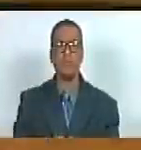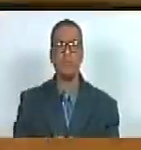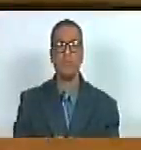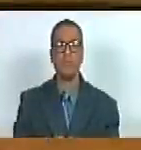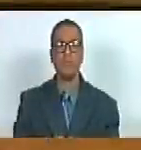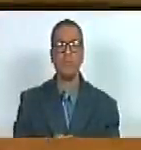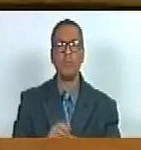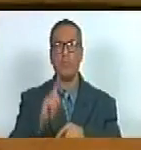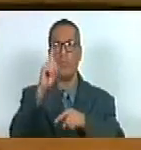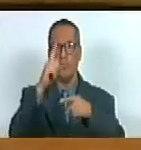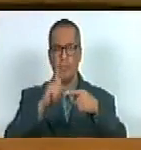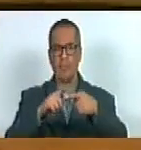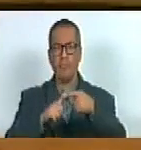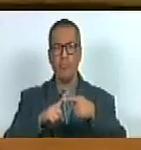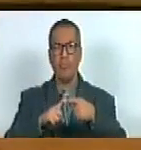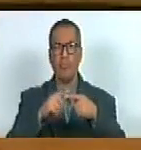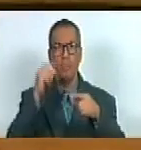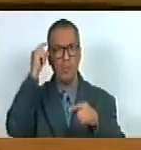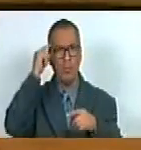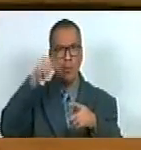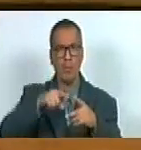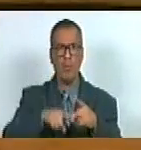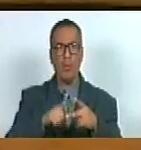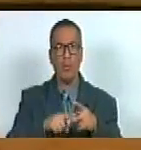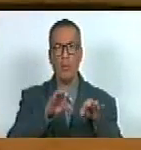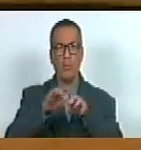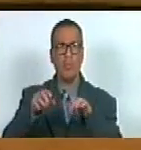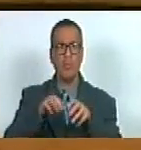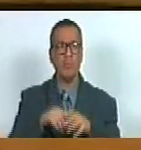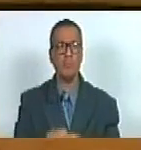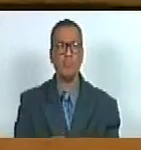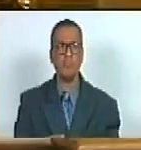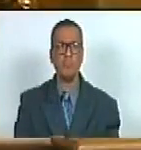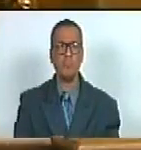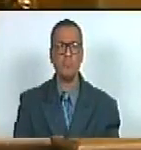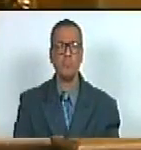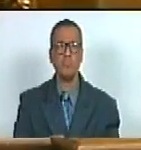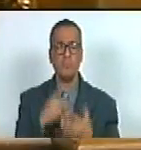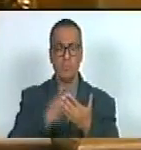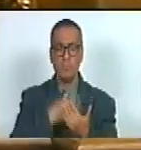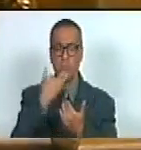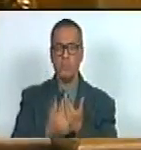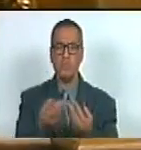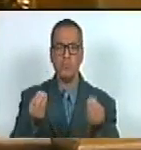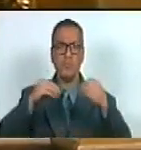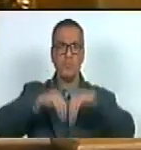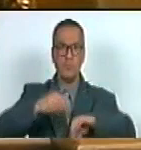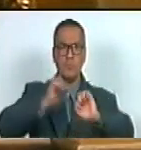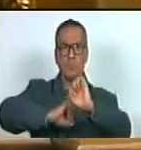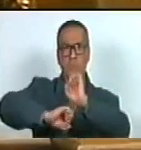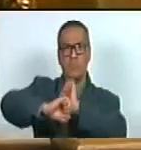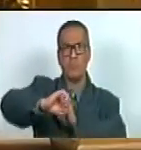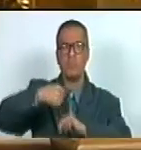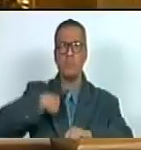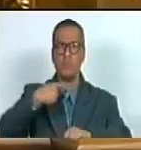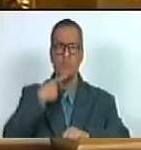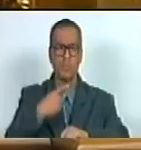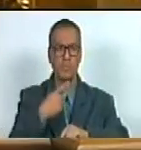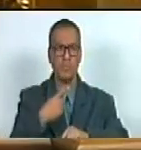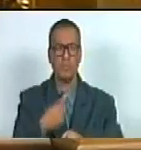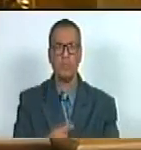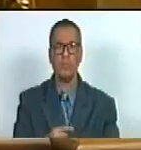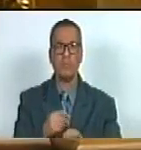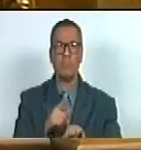primer punto del orden del día ciudadana secretaria proyecto de acuerdo en repudio a las declaraciones